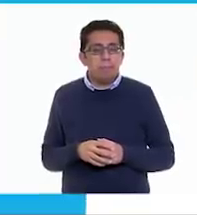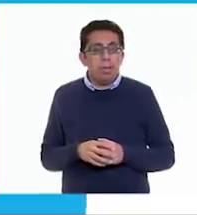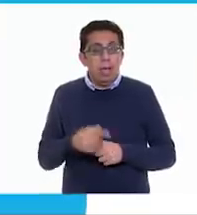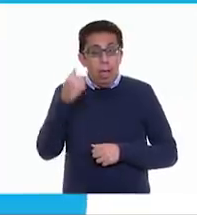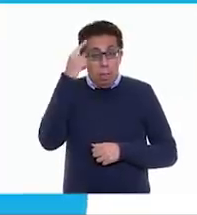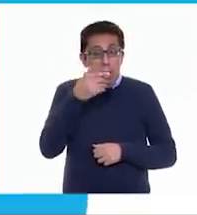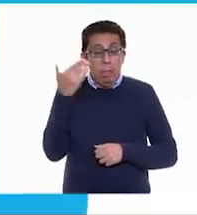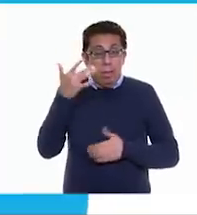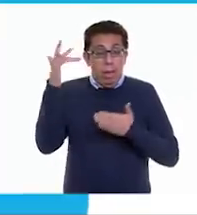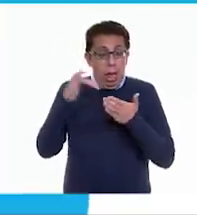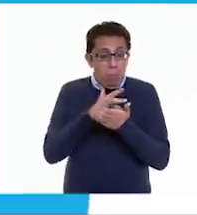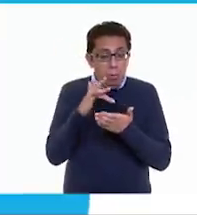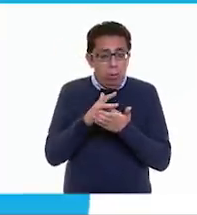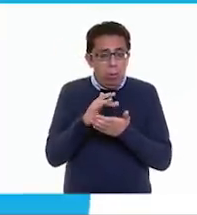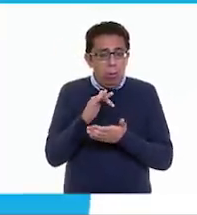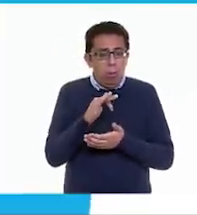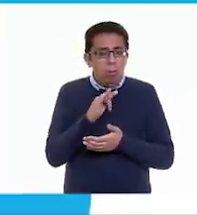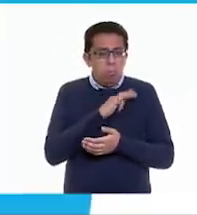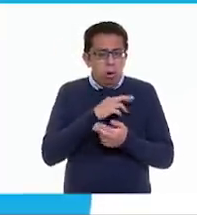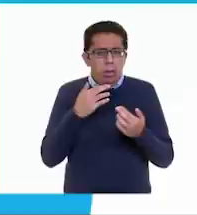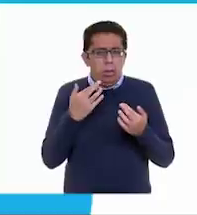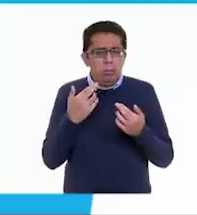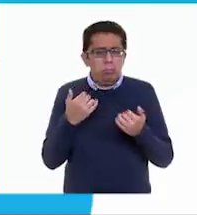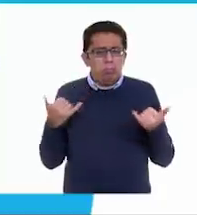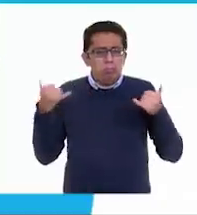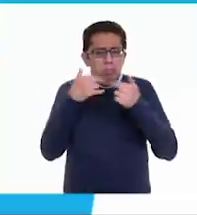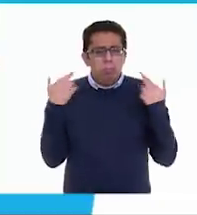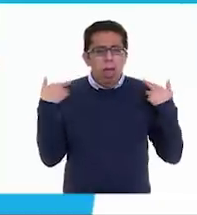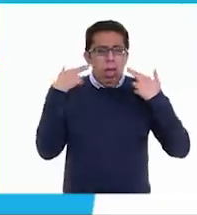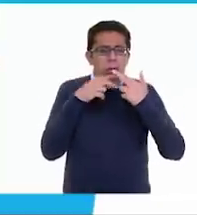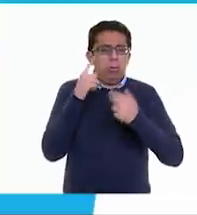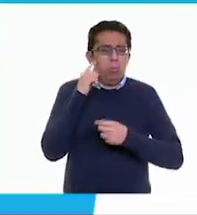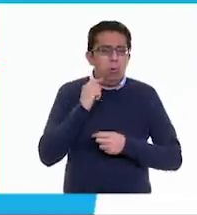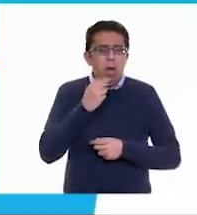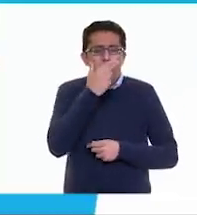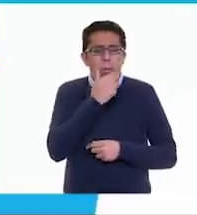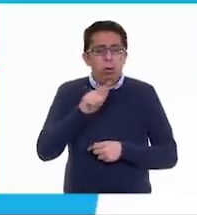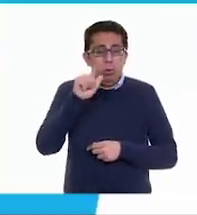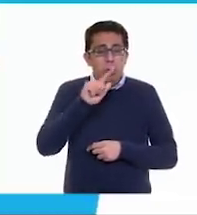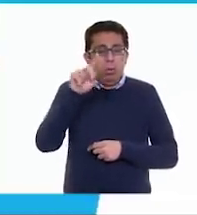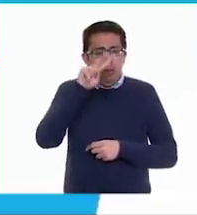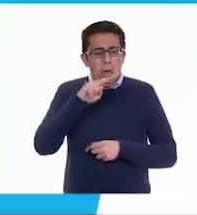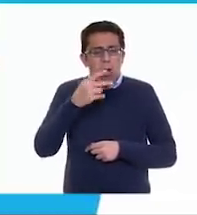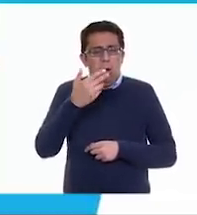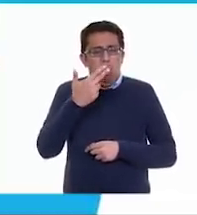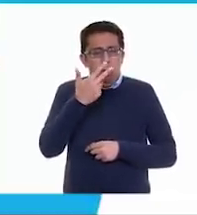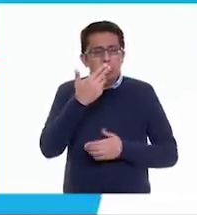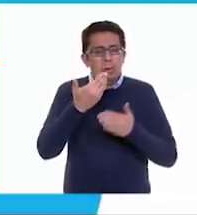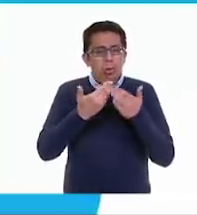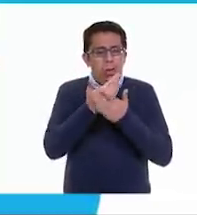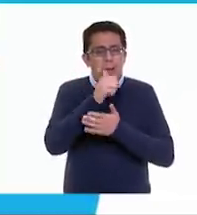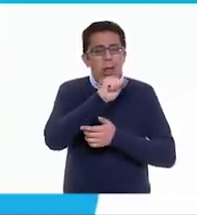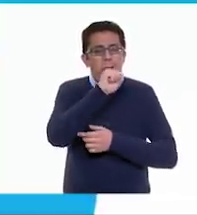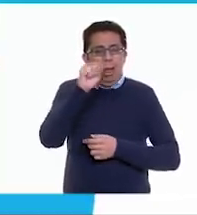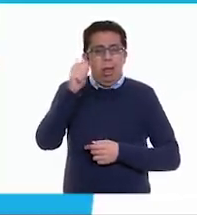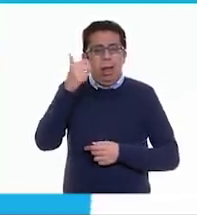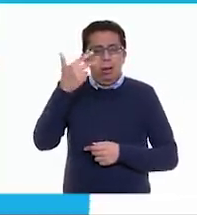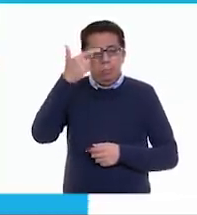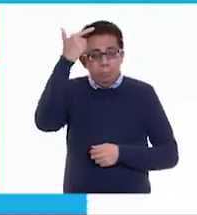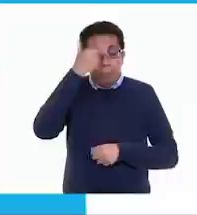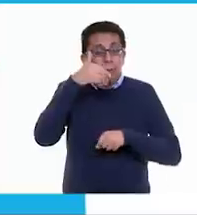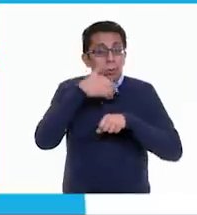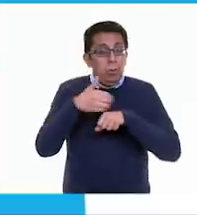Para solicitar apoyo pedagógico, comunícate con maestras y maestros de lunes a viernes de 8 a 20 horas al teléfono